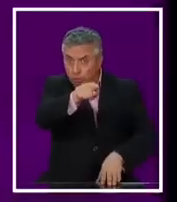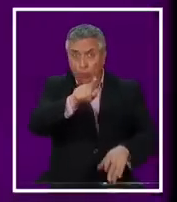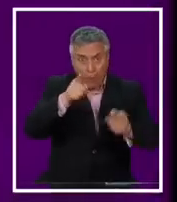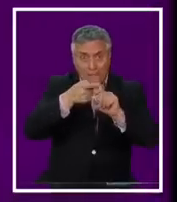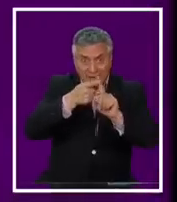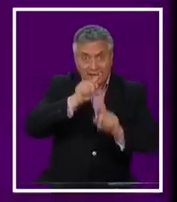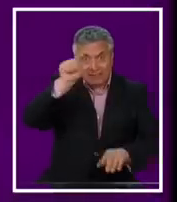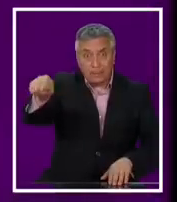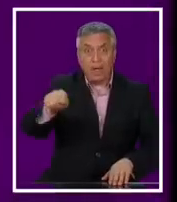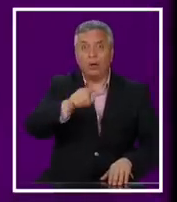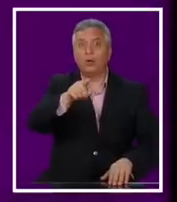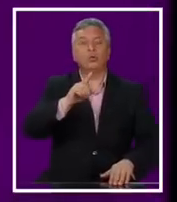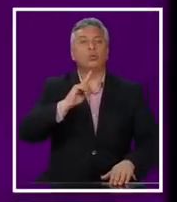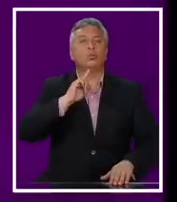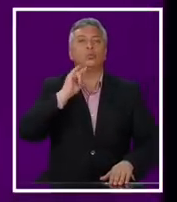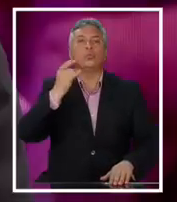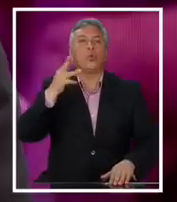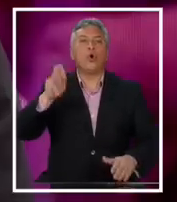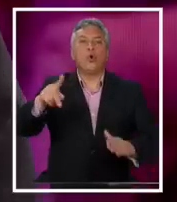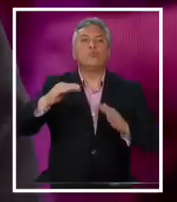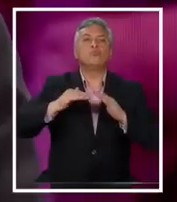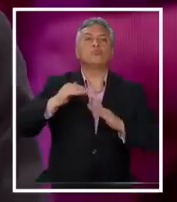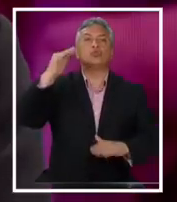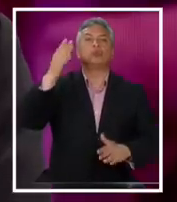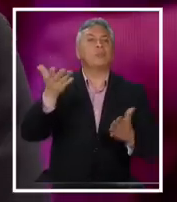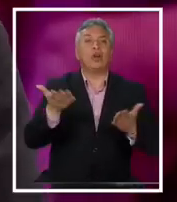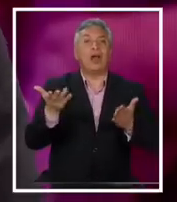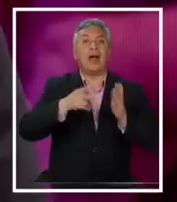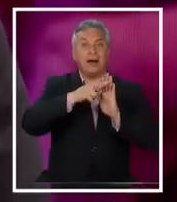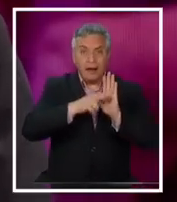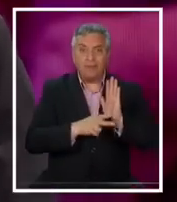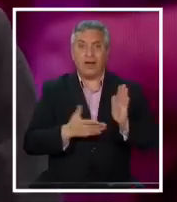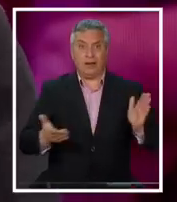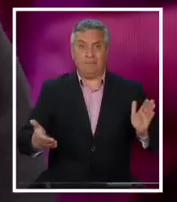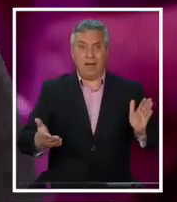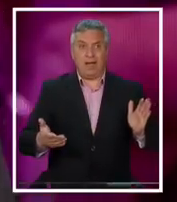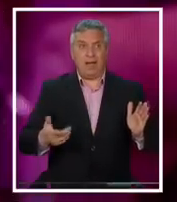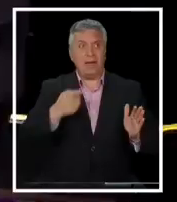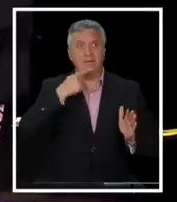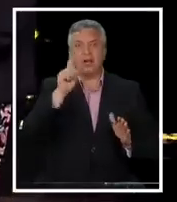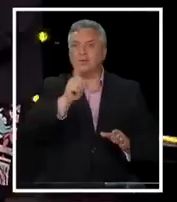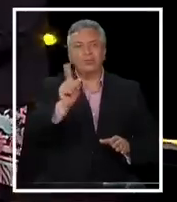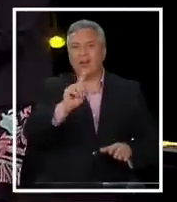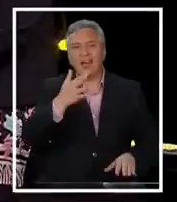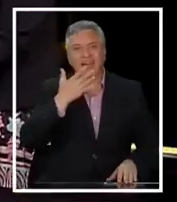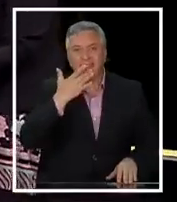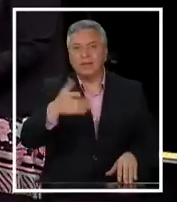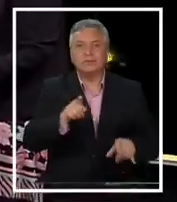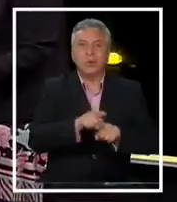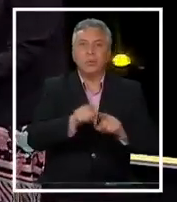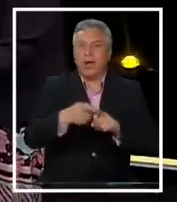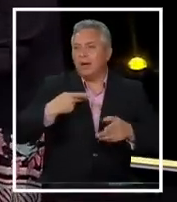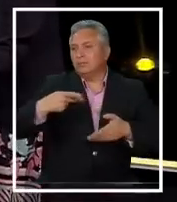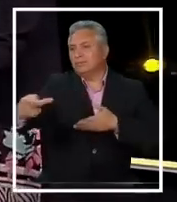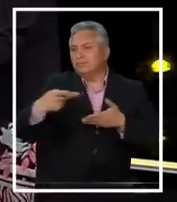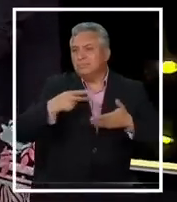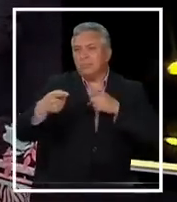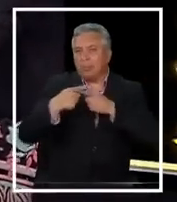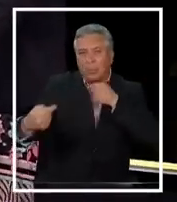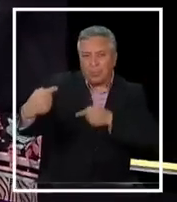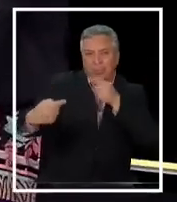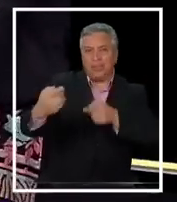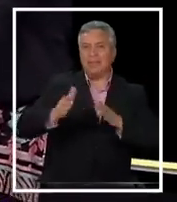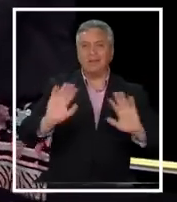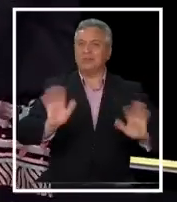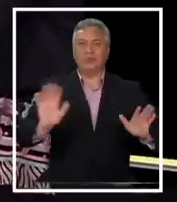quórums elevados. ¿cuál es el problema que haya que reformarlo? Porque tiene los mismos por séptimo, Jimena. No nos sigamos viendo la suerte entre gitanos. yo quiero... No,